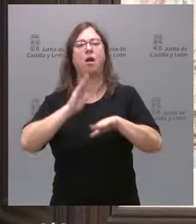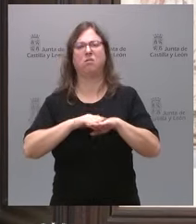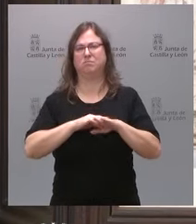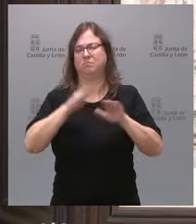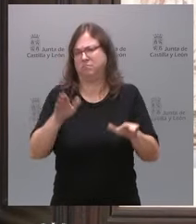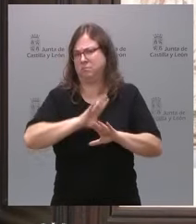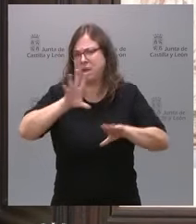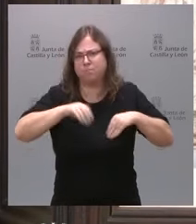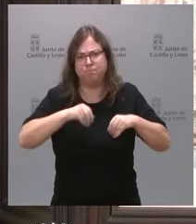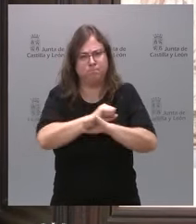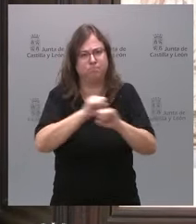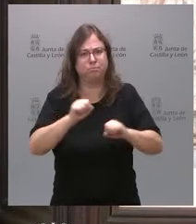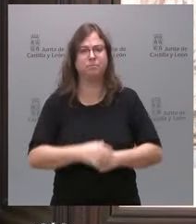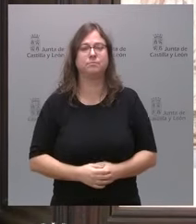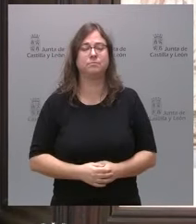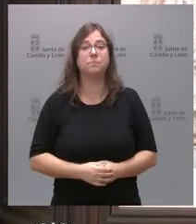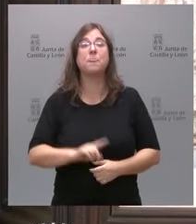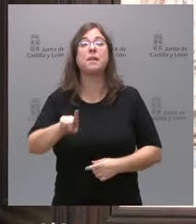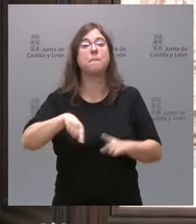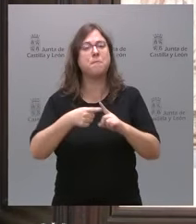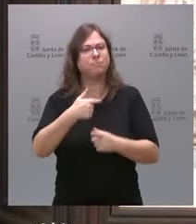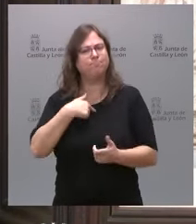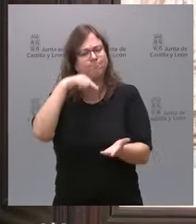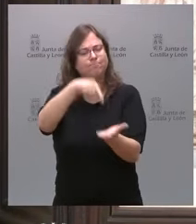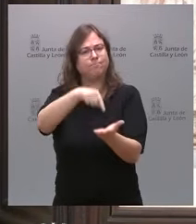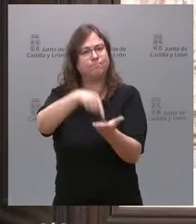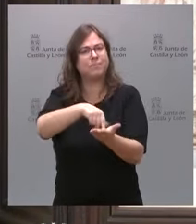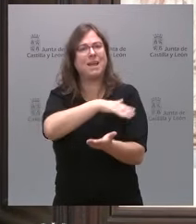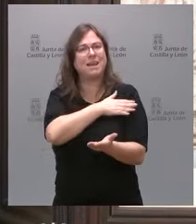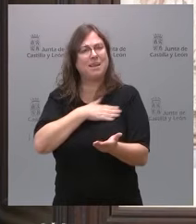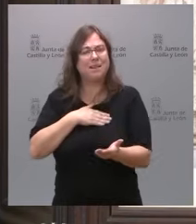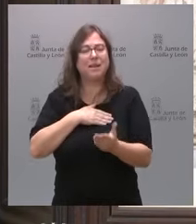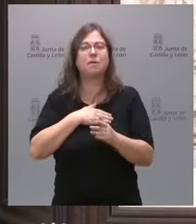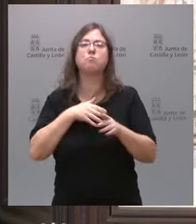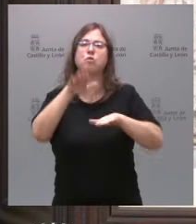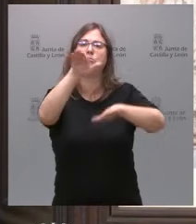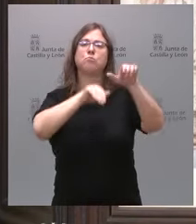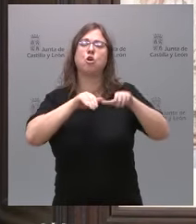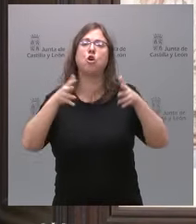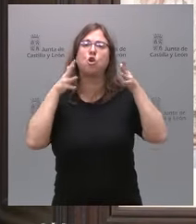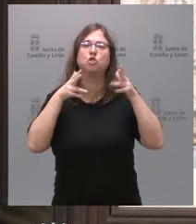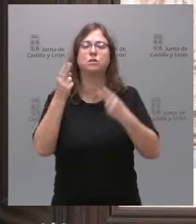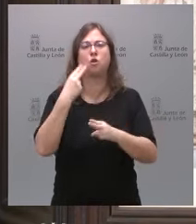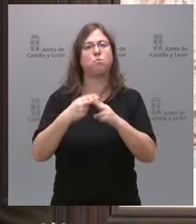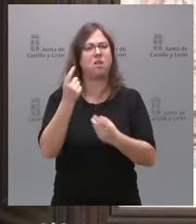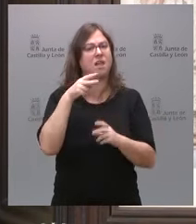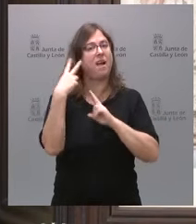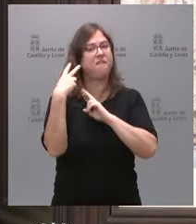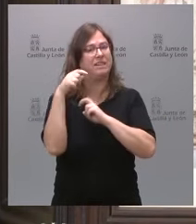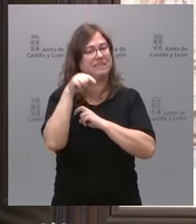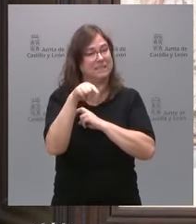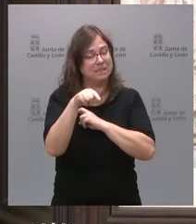intolerable. Y reclamamos la convocatoria del Consejo de Política Fiscal, que es el